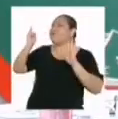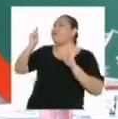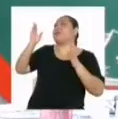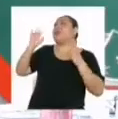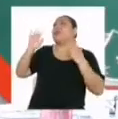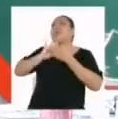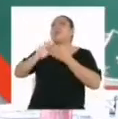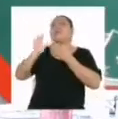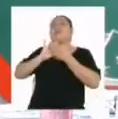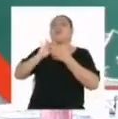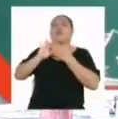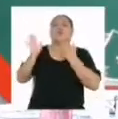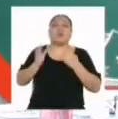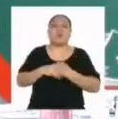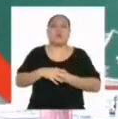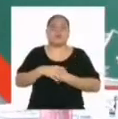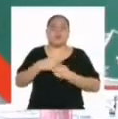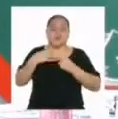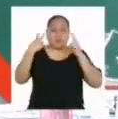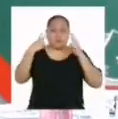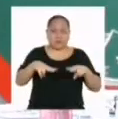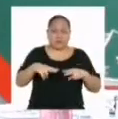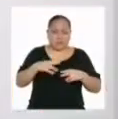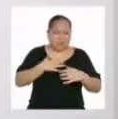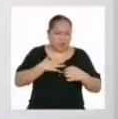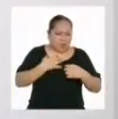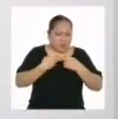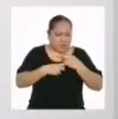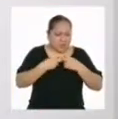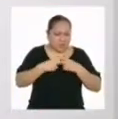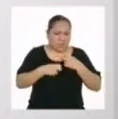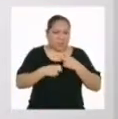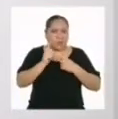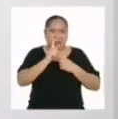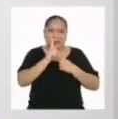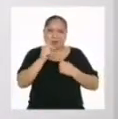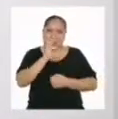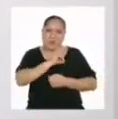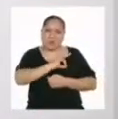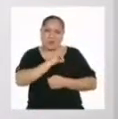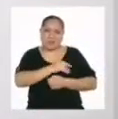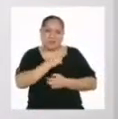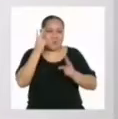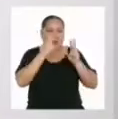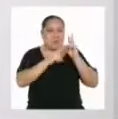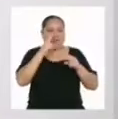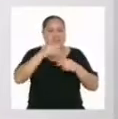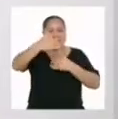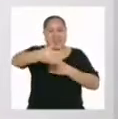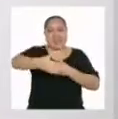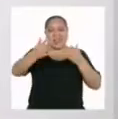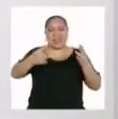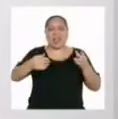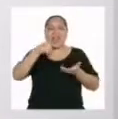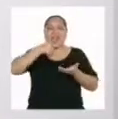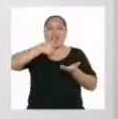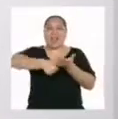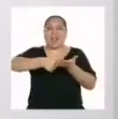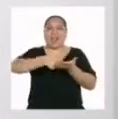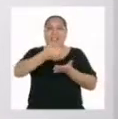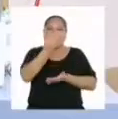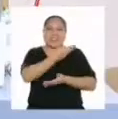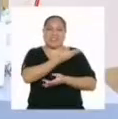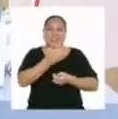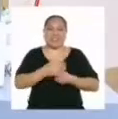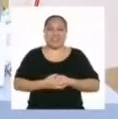Virna, disculpe, estaba en medio de una crisis. ¿Por qué no aprovechas para revisar esa caja de cartas que tienes